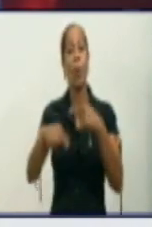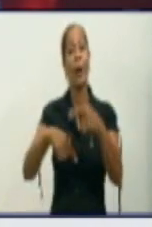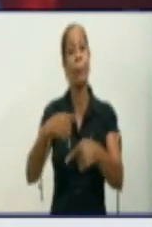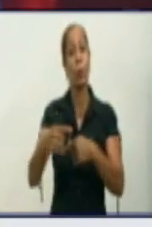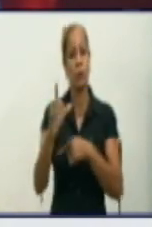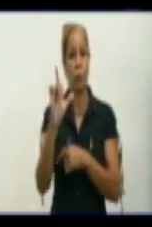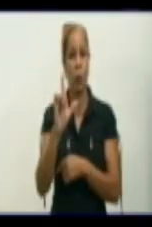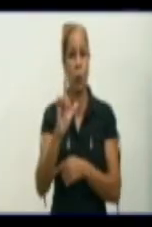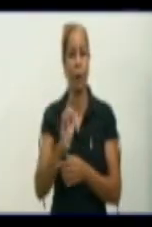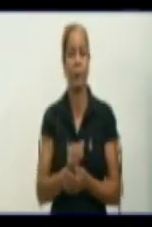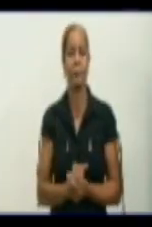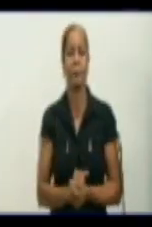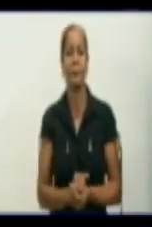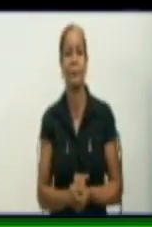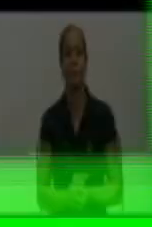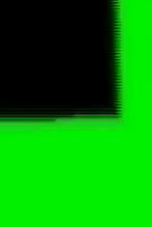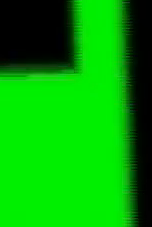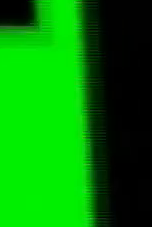lunes.